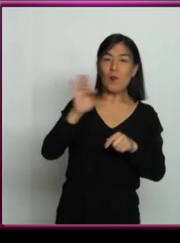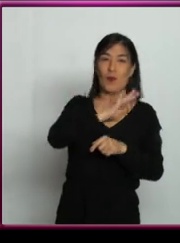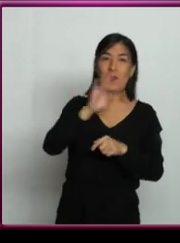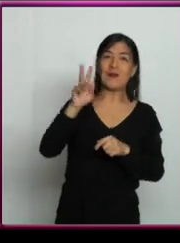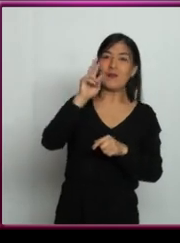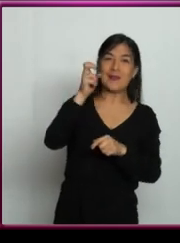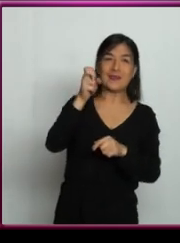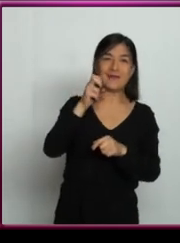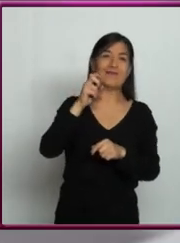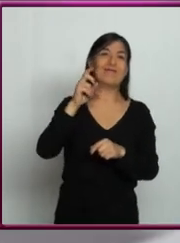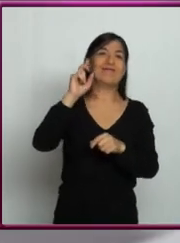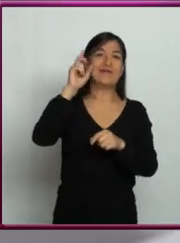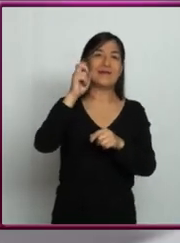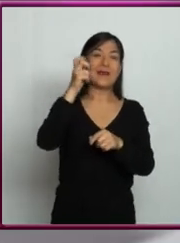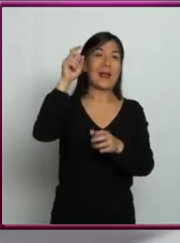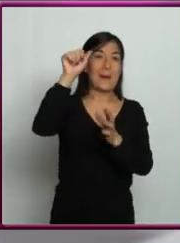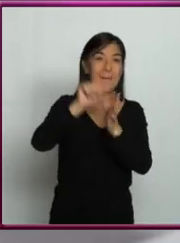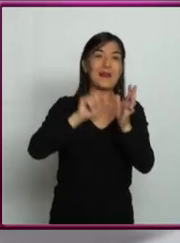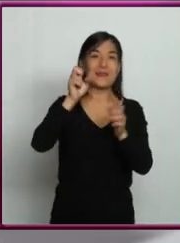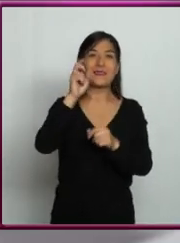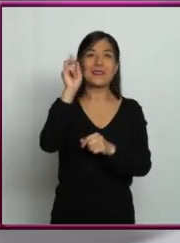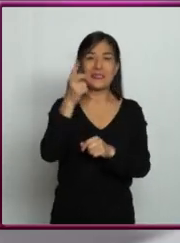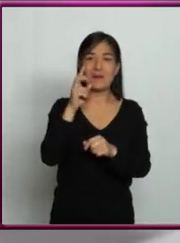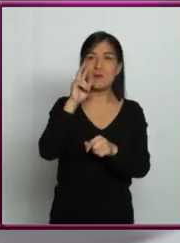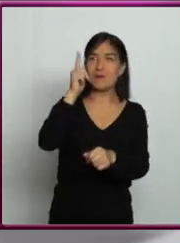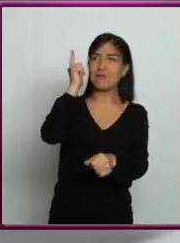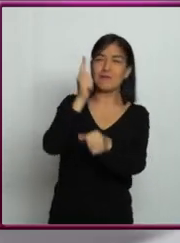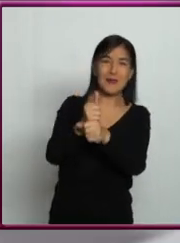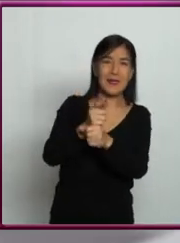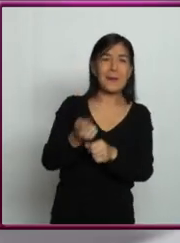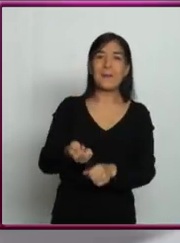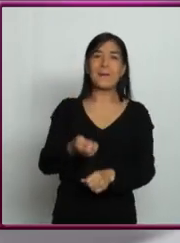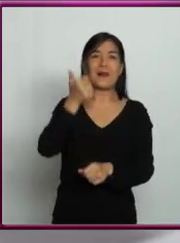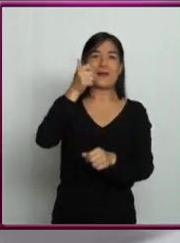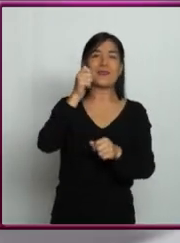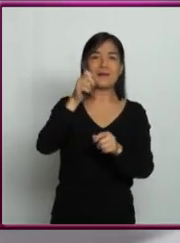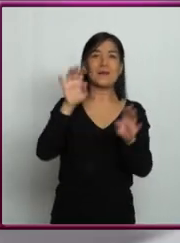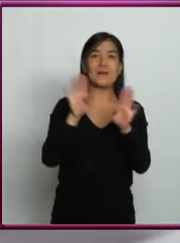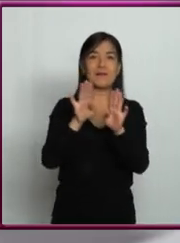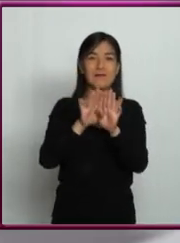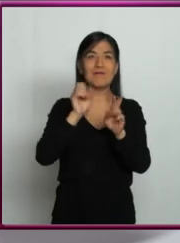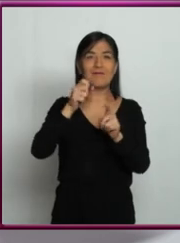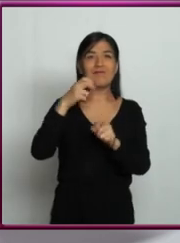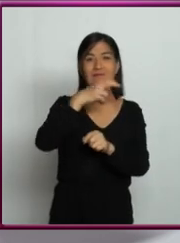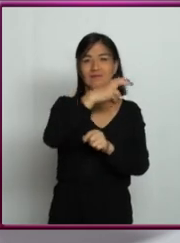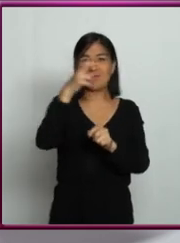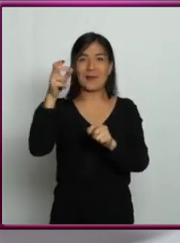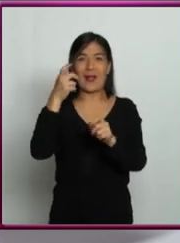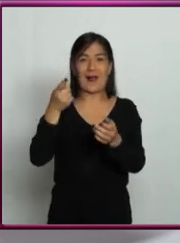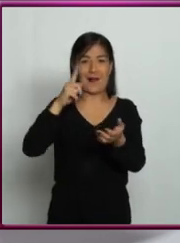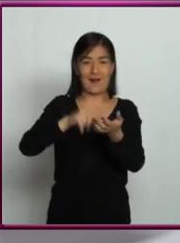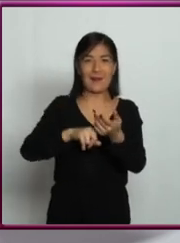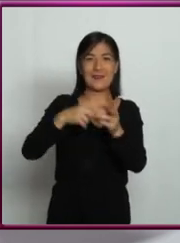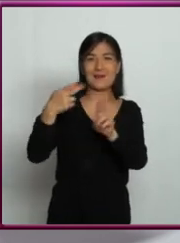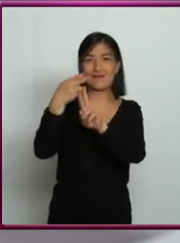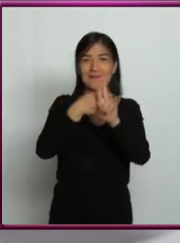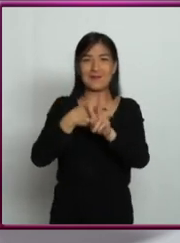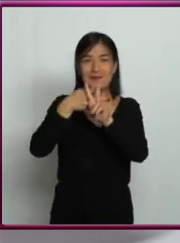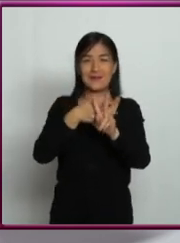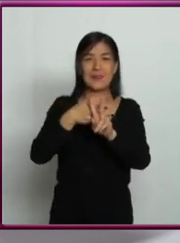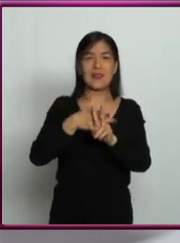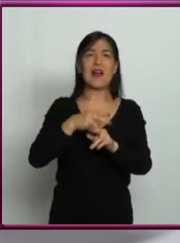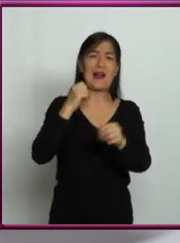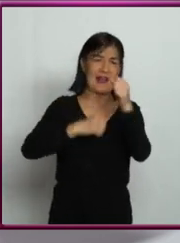diciembre. Y ahí fue donde se hizo el primer descubrimiento de un planeta alrededor de una estrella. Algunos años antes se había